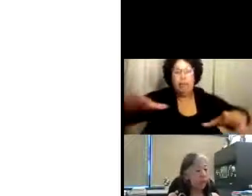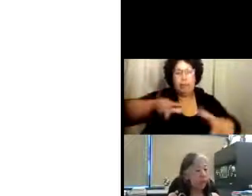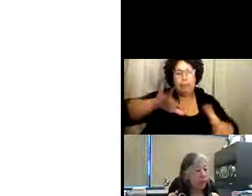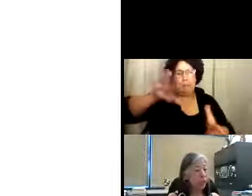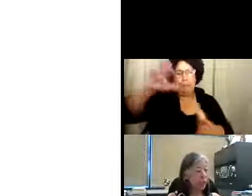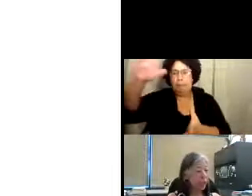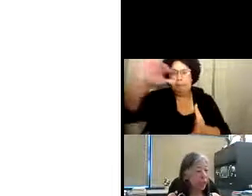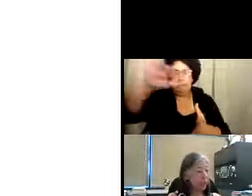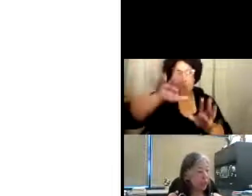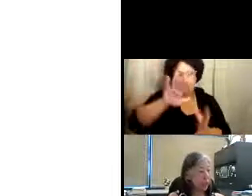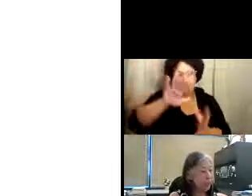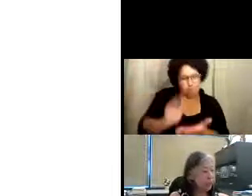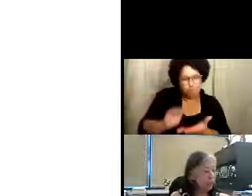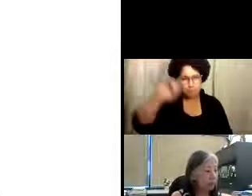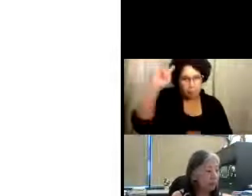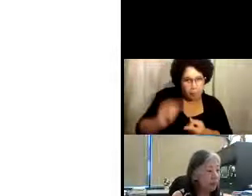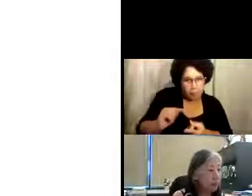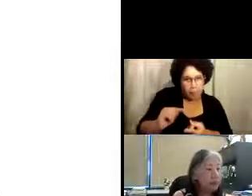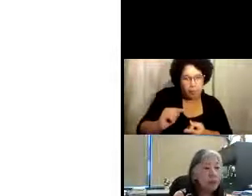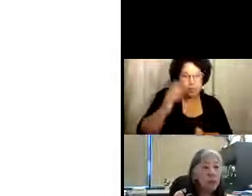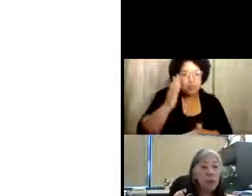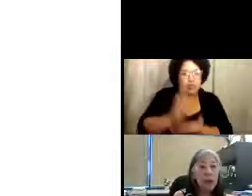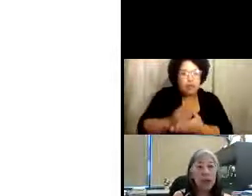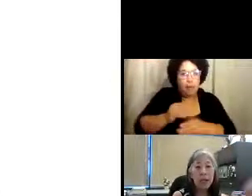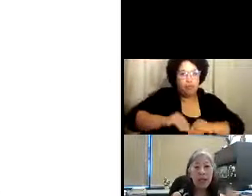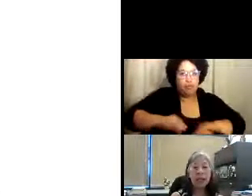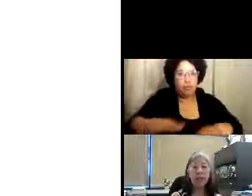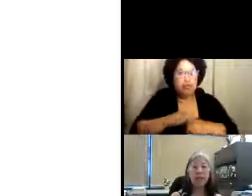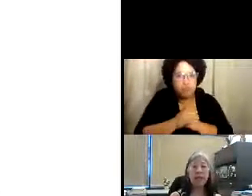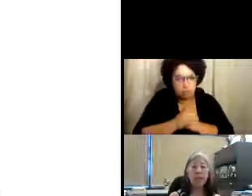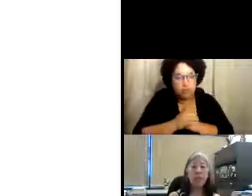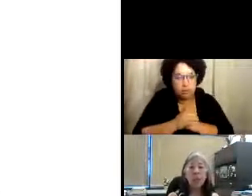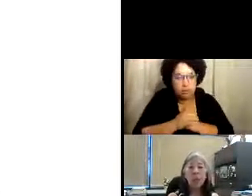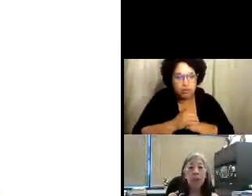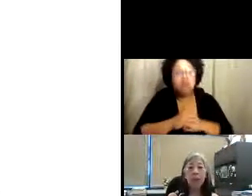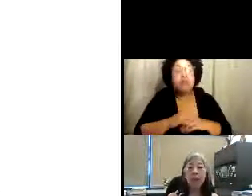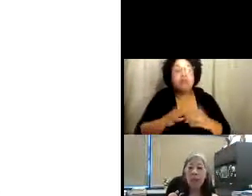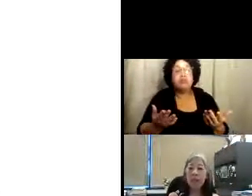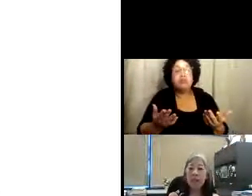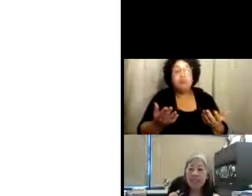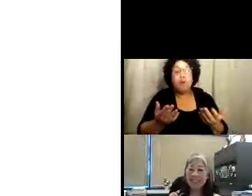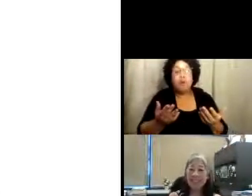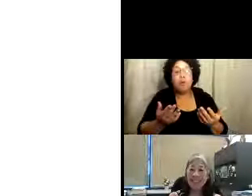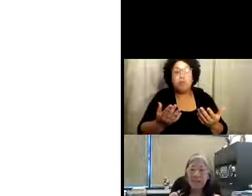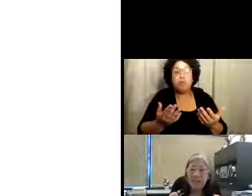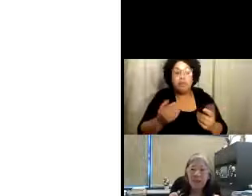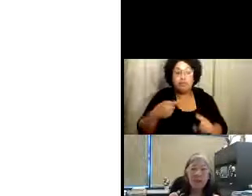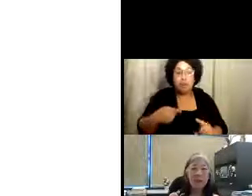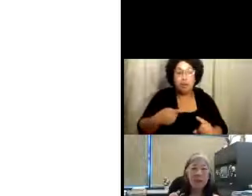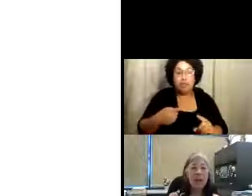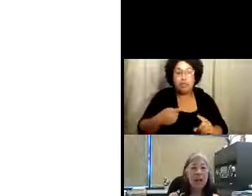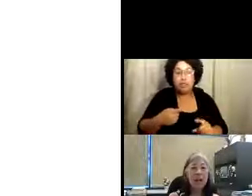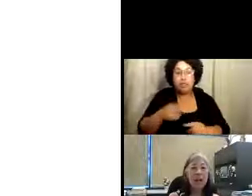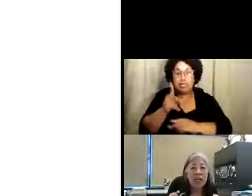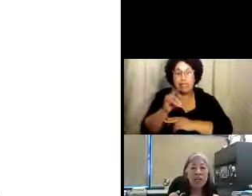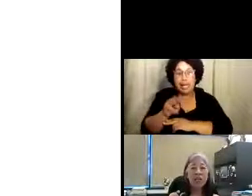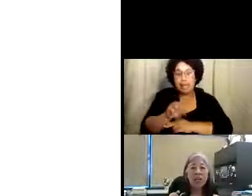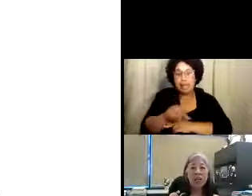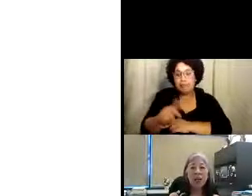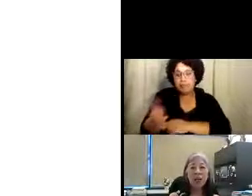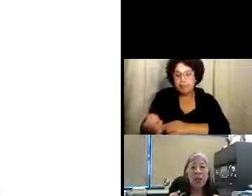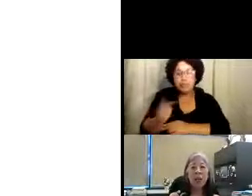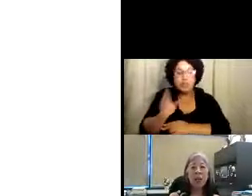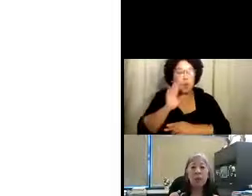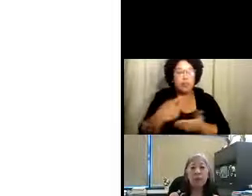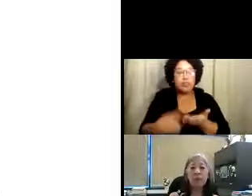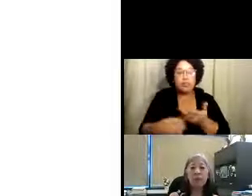prácticas para como mitigar o como para, como contener a la propagación del virus. Próxima página, por favor. Creo